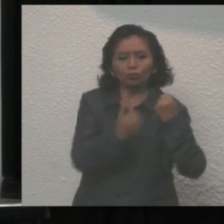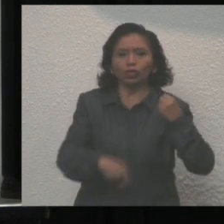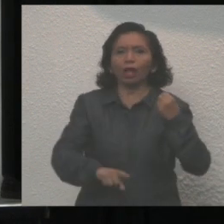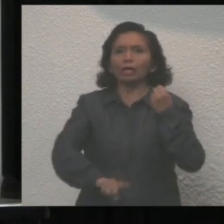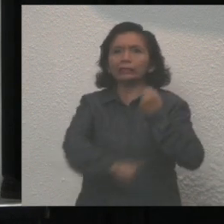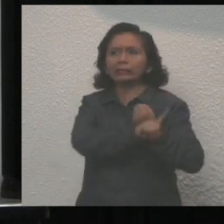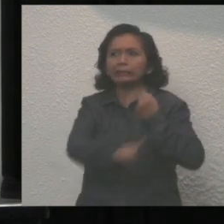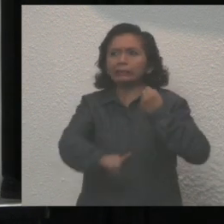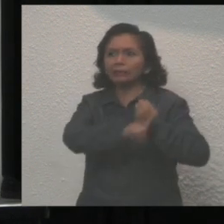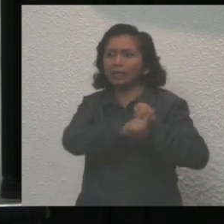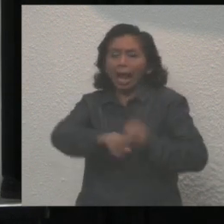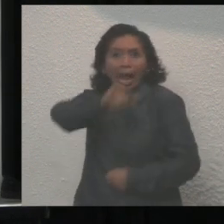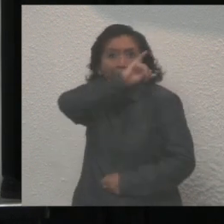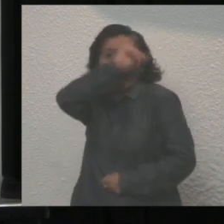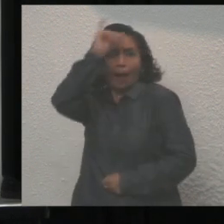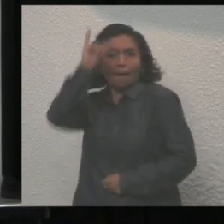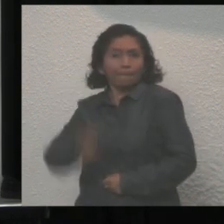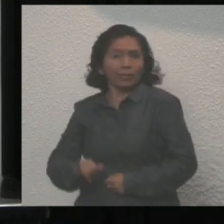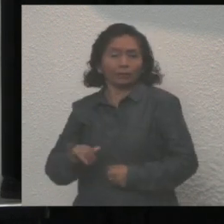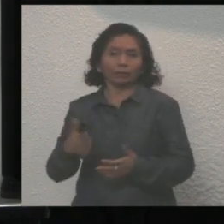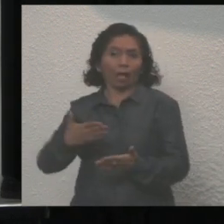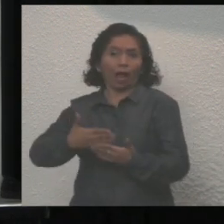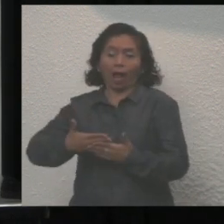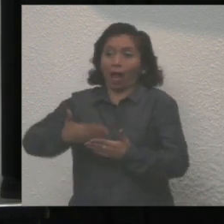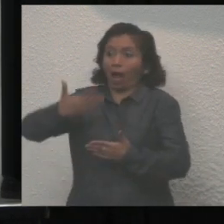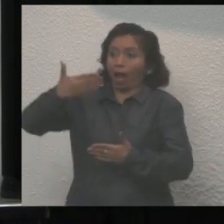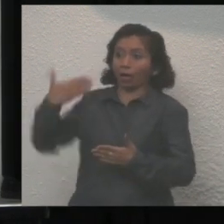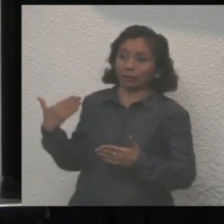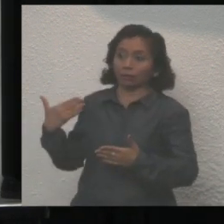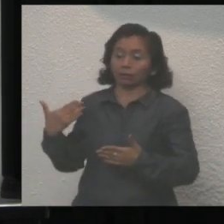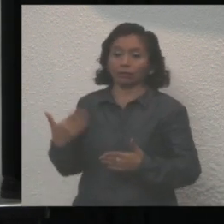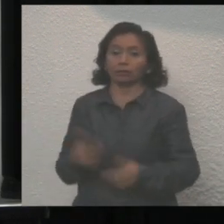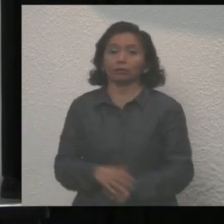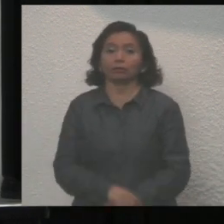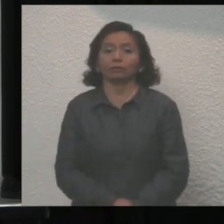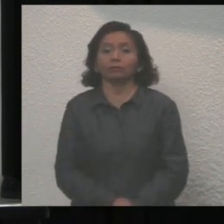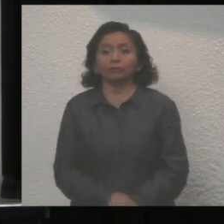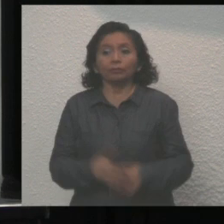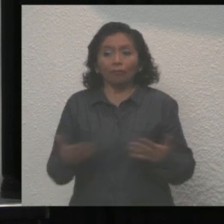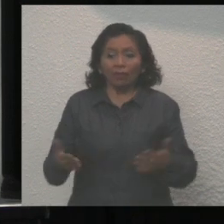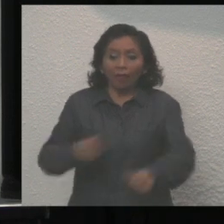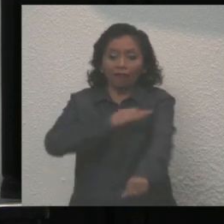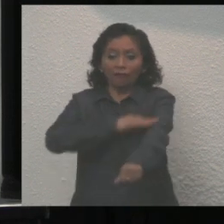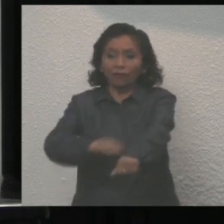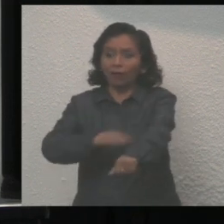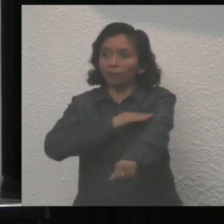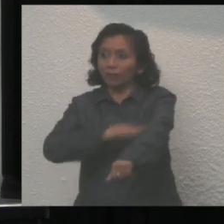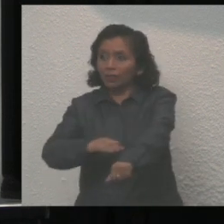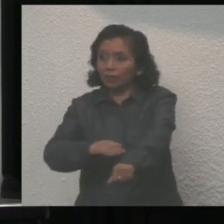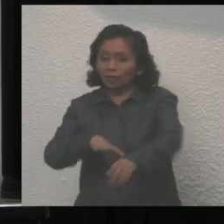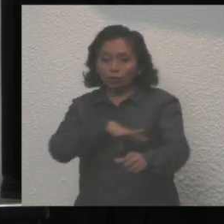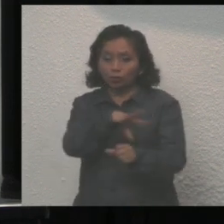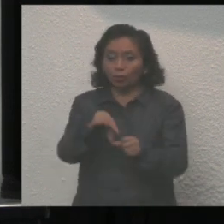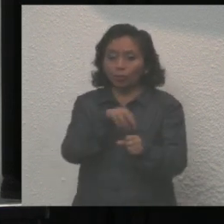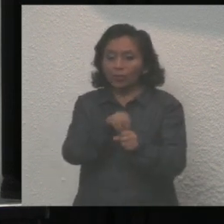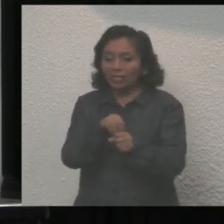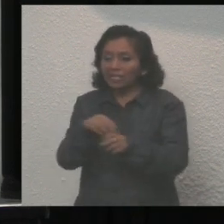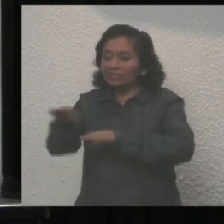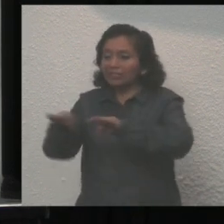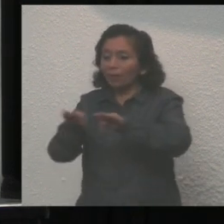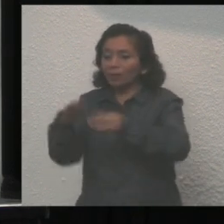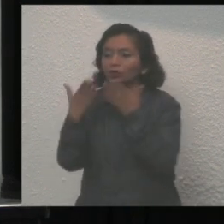antes vista en los tiempos modernos de nuestro Estado. Familias enteras perdieron su trabajo,